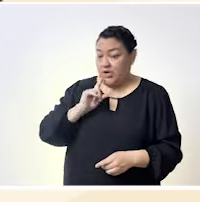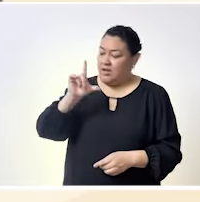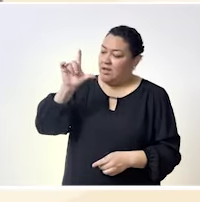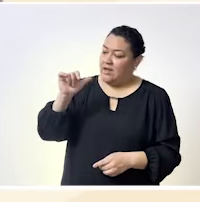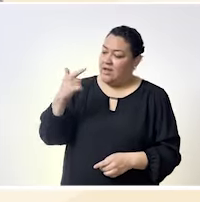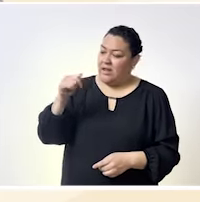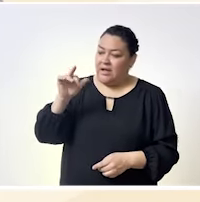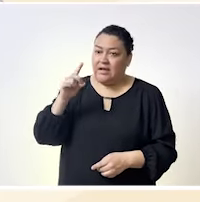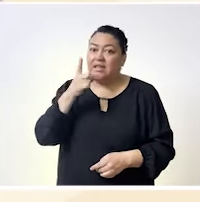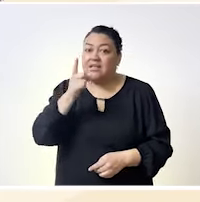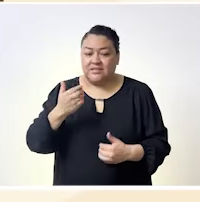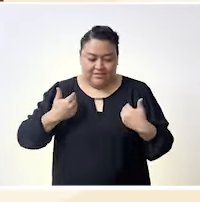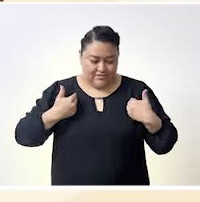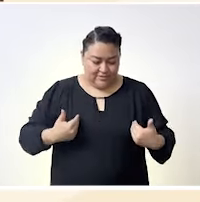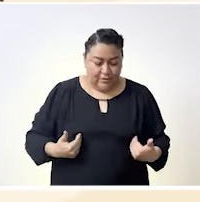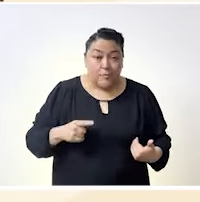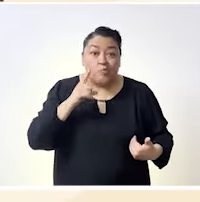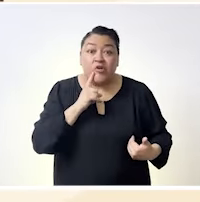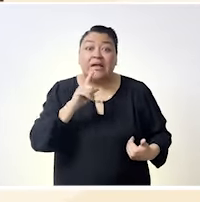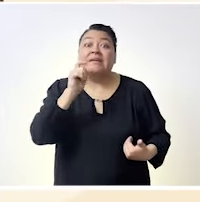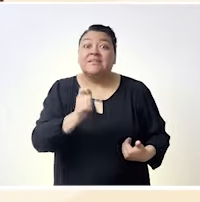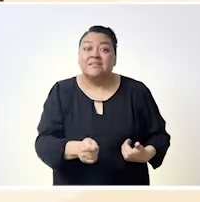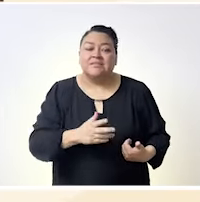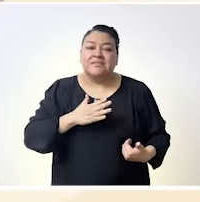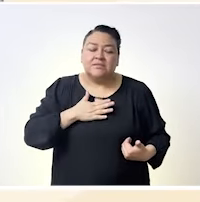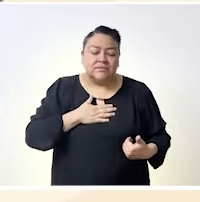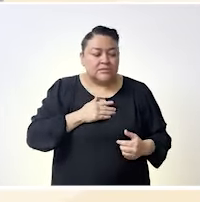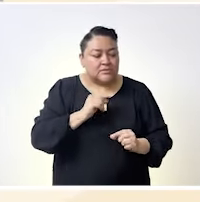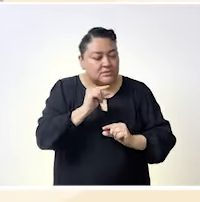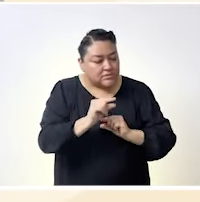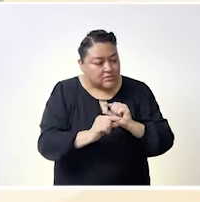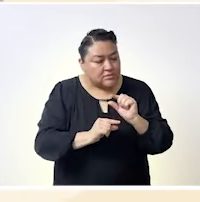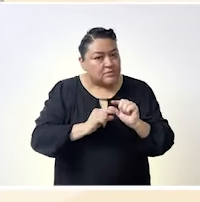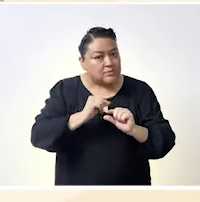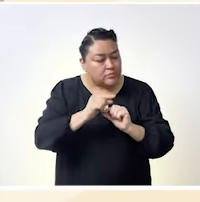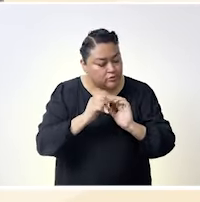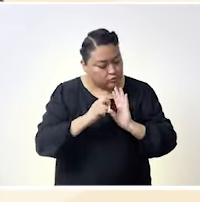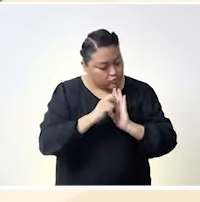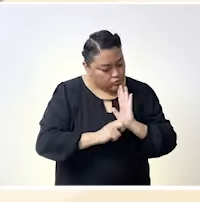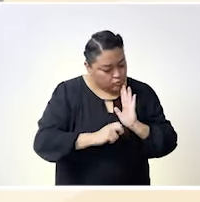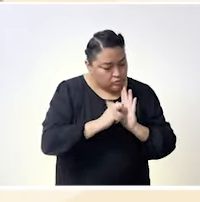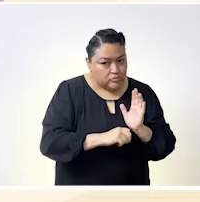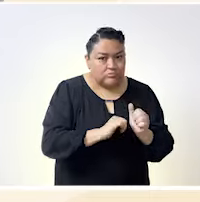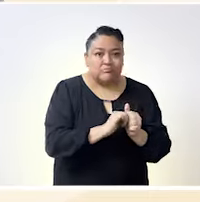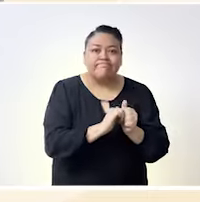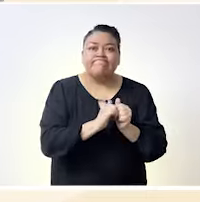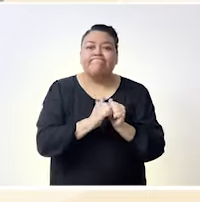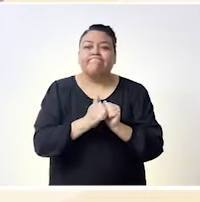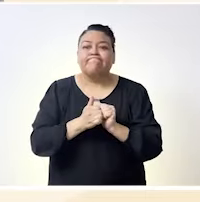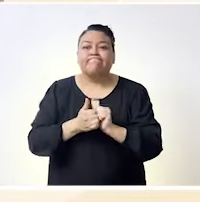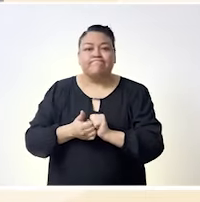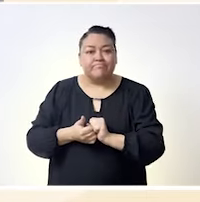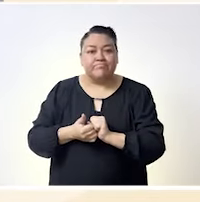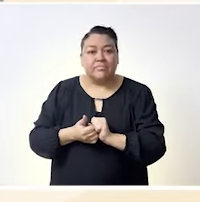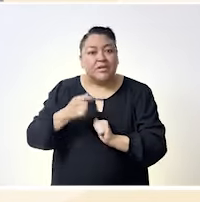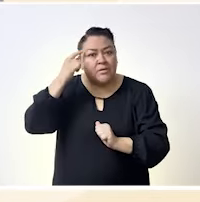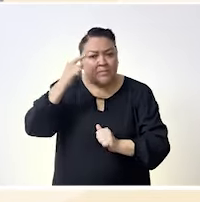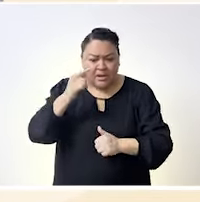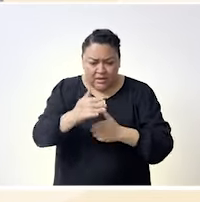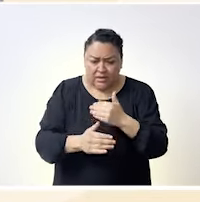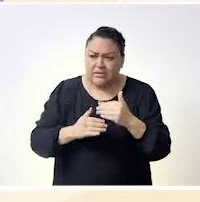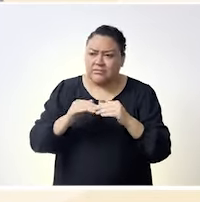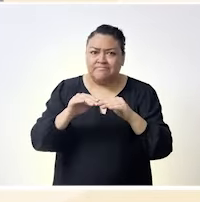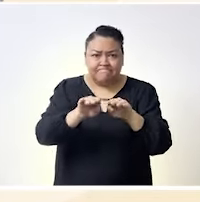Marcela Lagarde bueno somos mujeres sincréticas porque estamos construyendo ese camino en diversidad de posibilidades